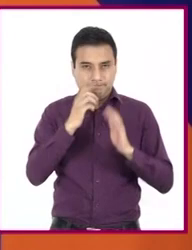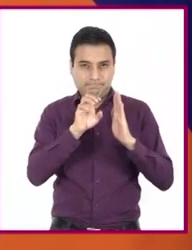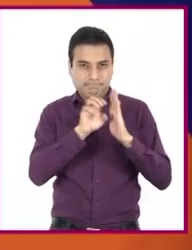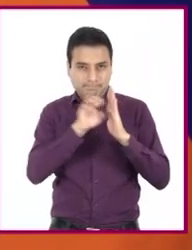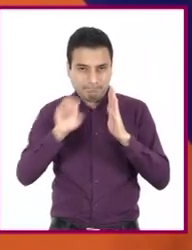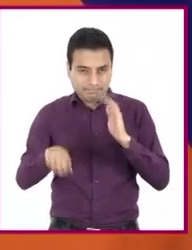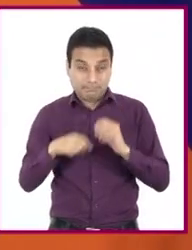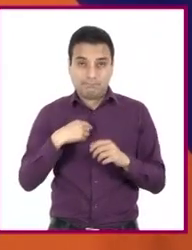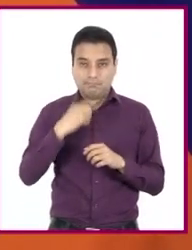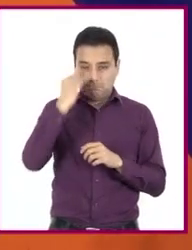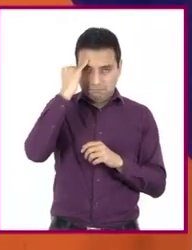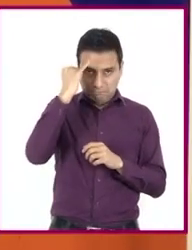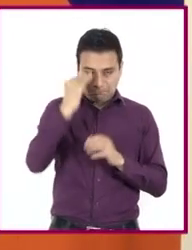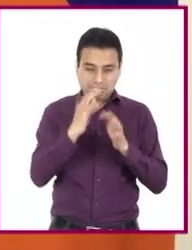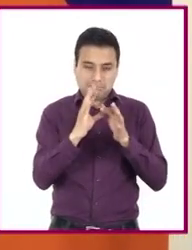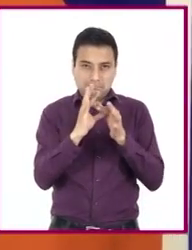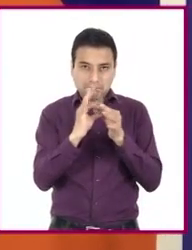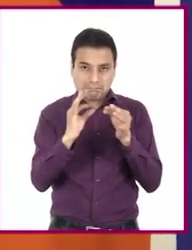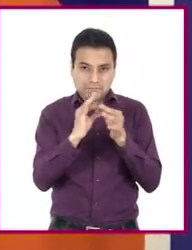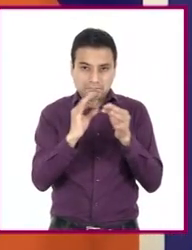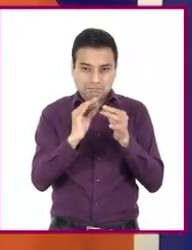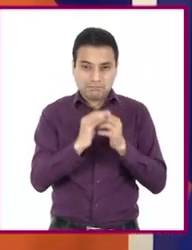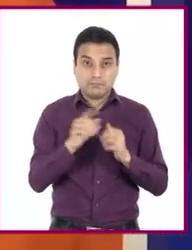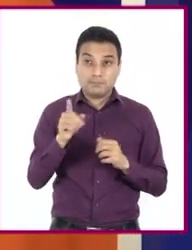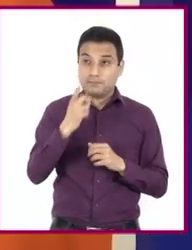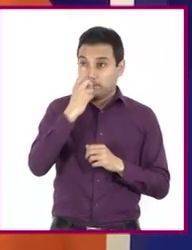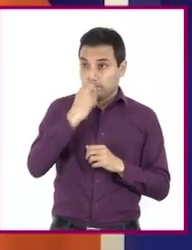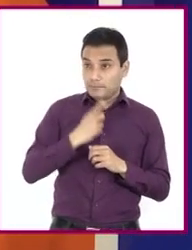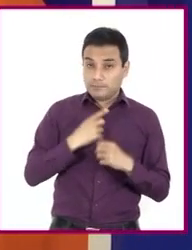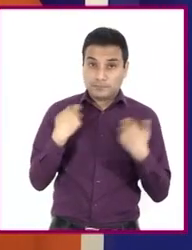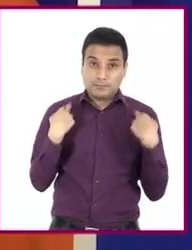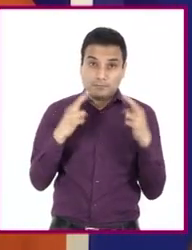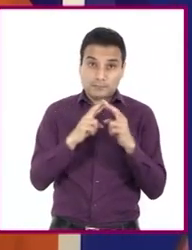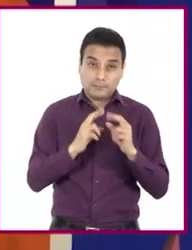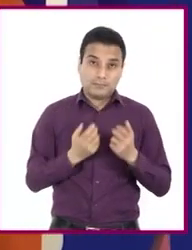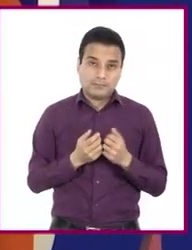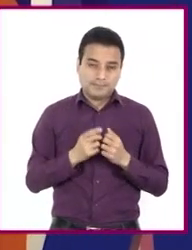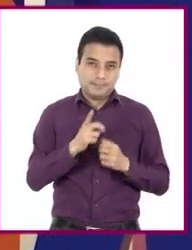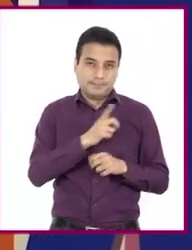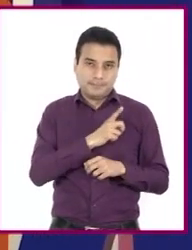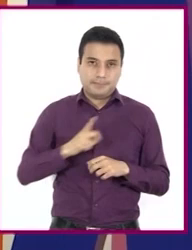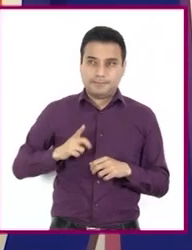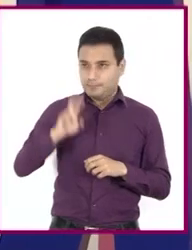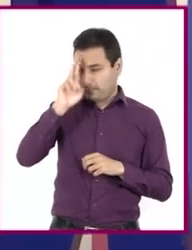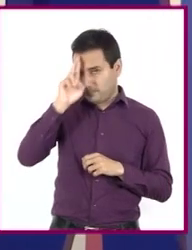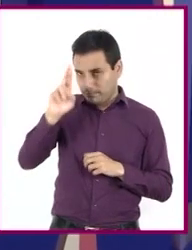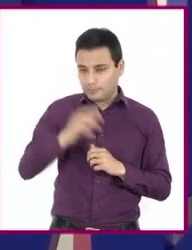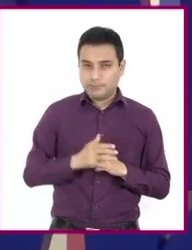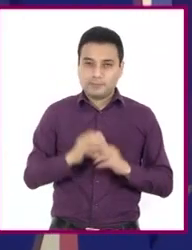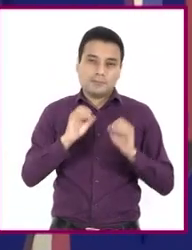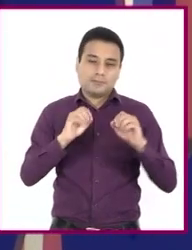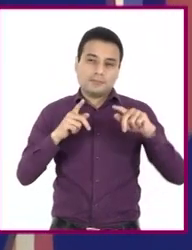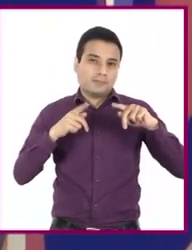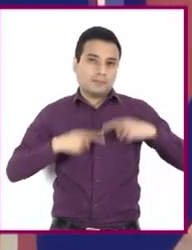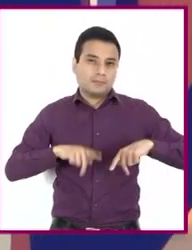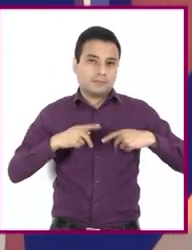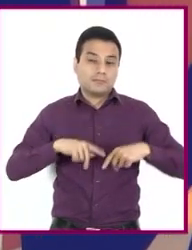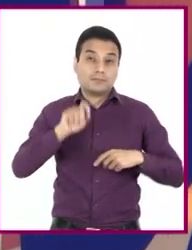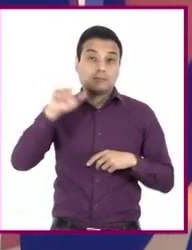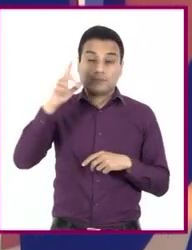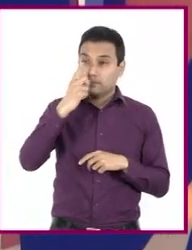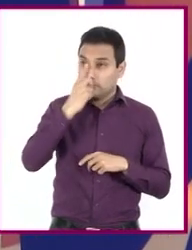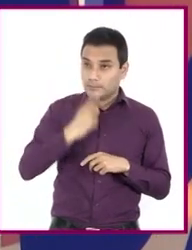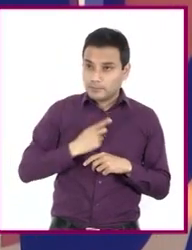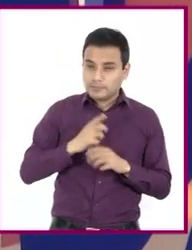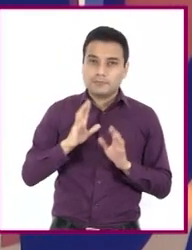que incorporamos a nuestra monografía nos la dijo nuestro profesor, algún especialista o quien contactamos, o